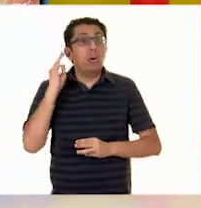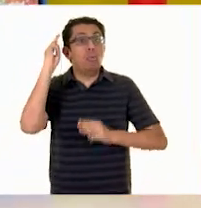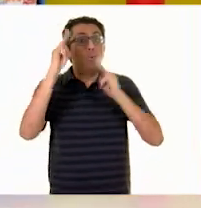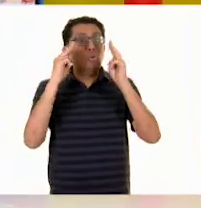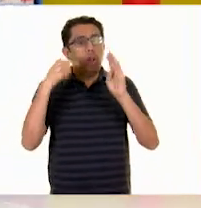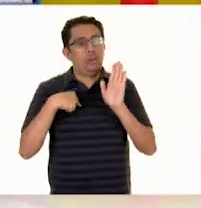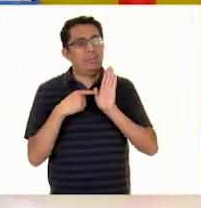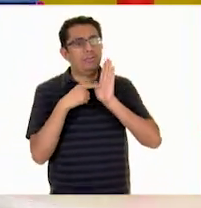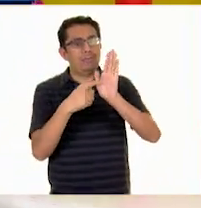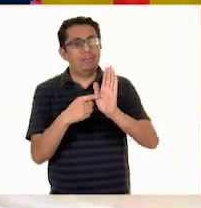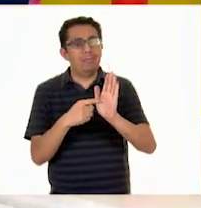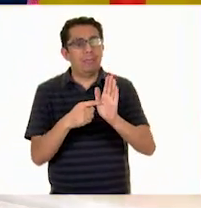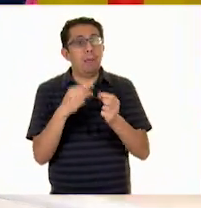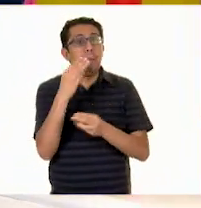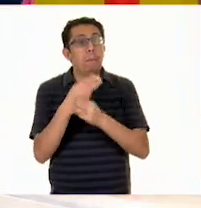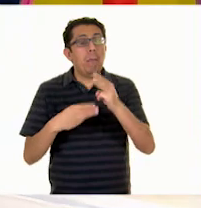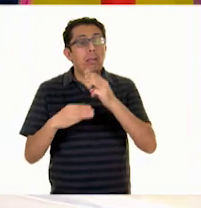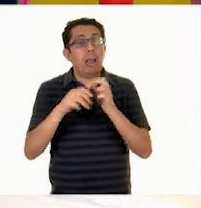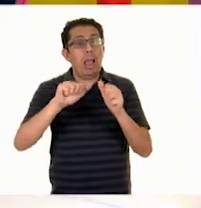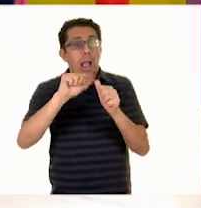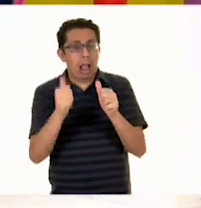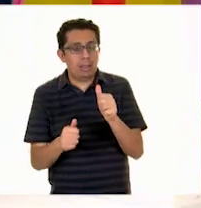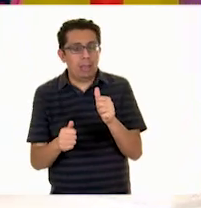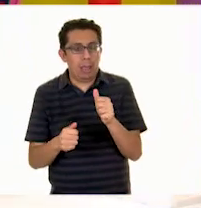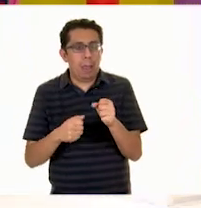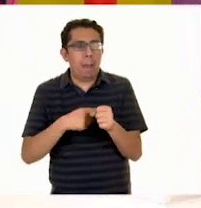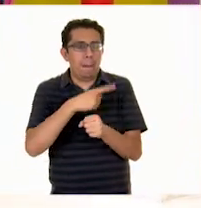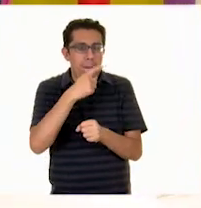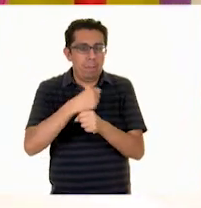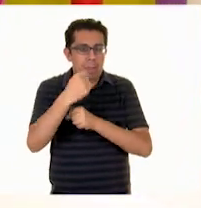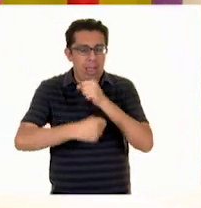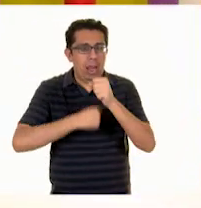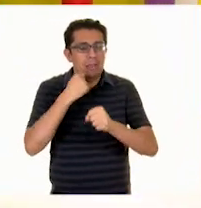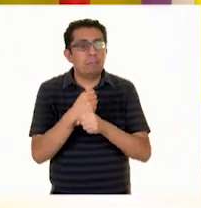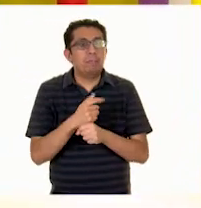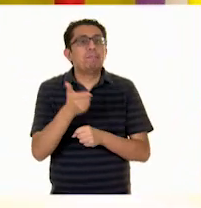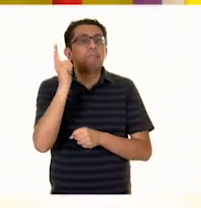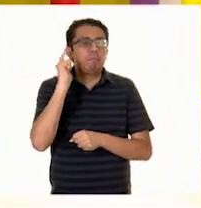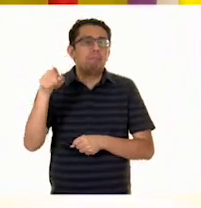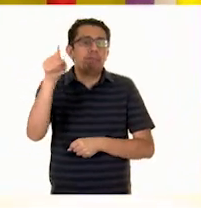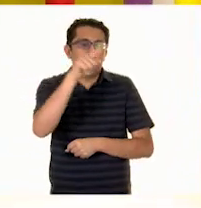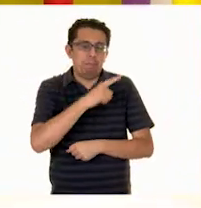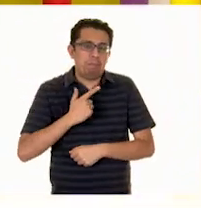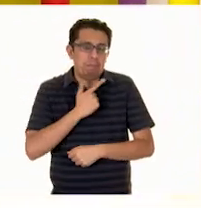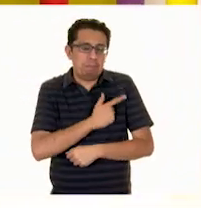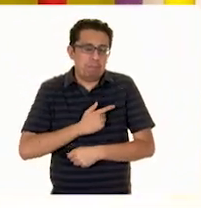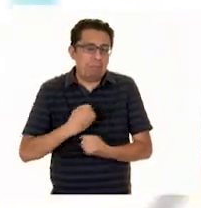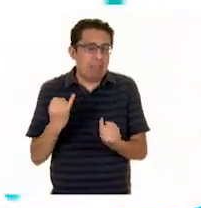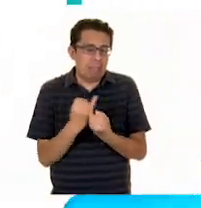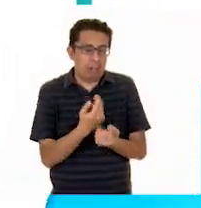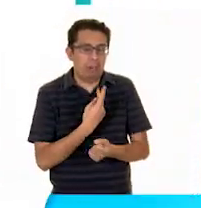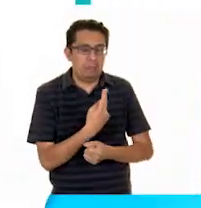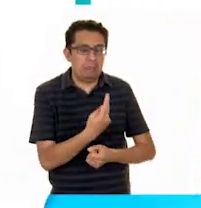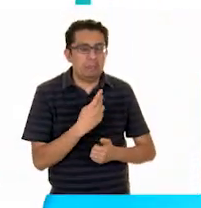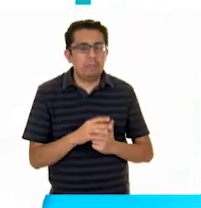Sobre Mí, en la Asignatura de Artes para Niñas y Niños de Primer Grado de Primaria. Espero que lo hayan disfrutado tanto como nosotros.